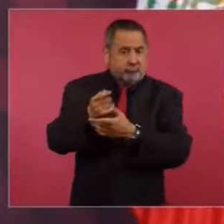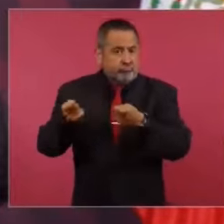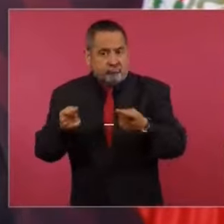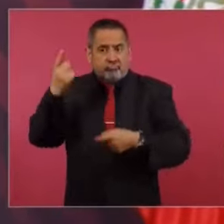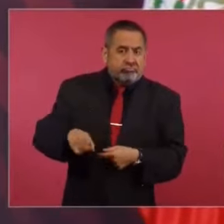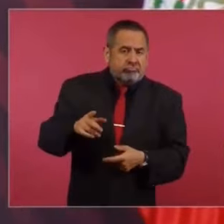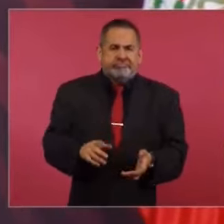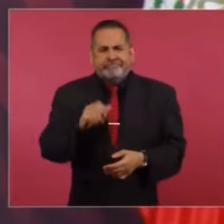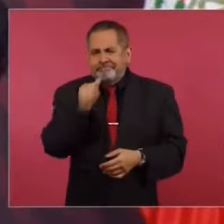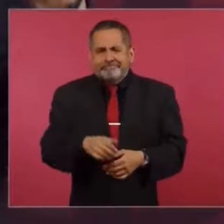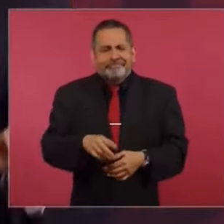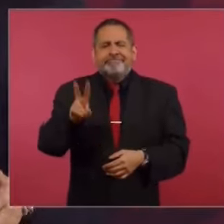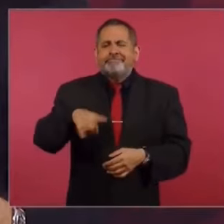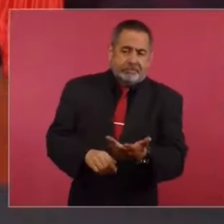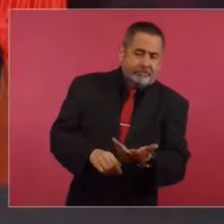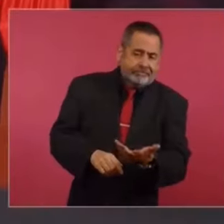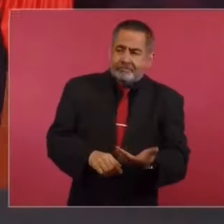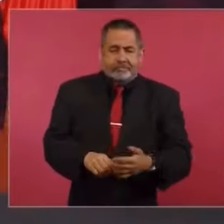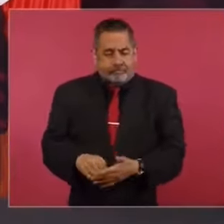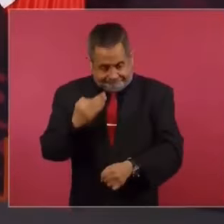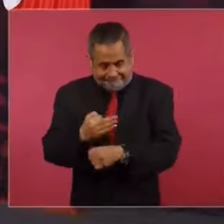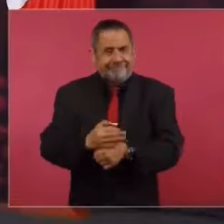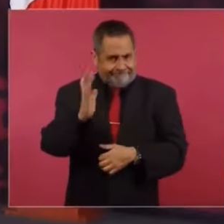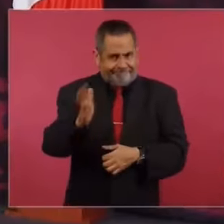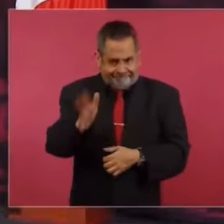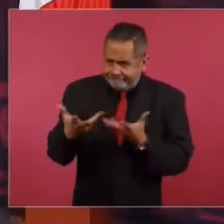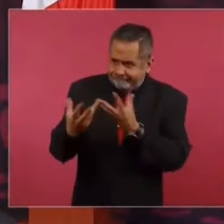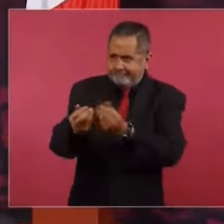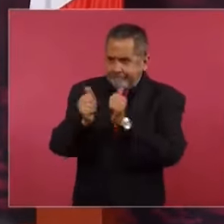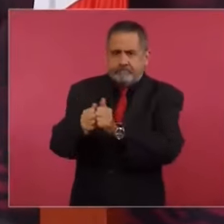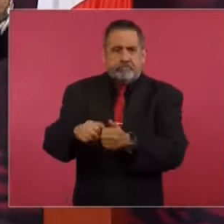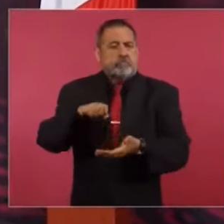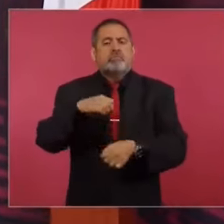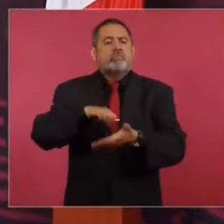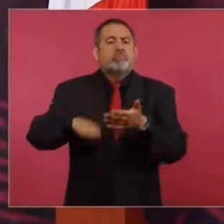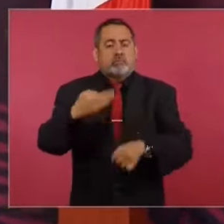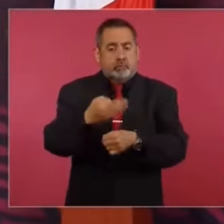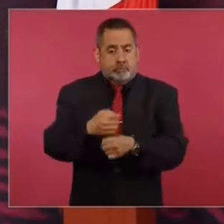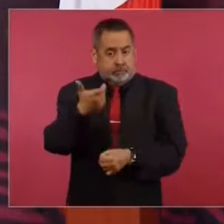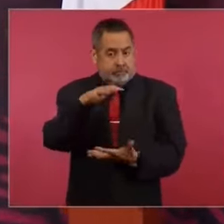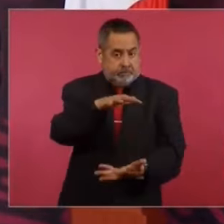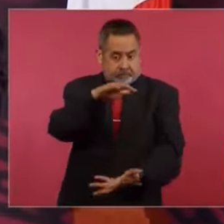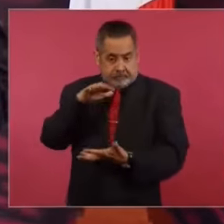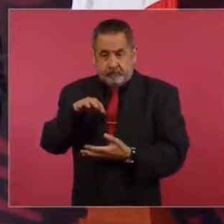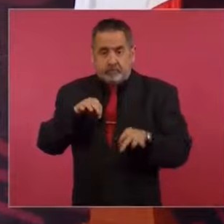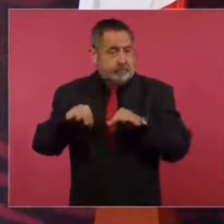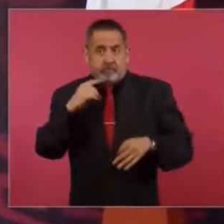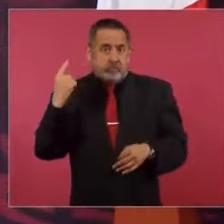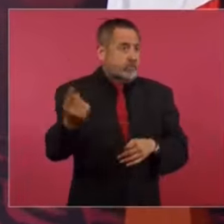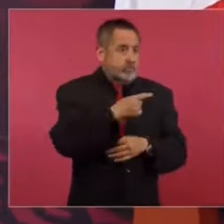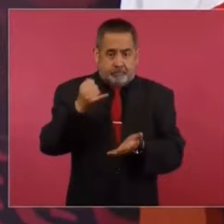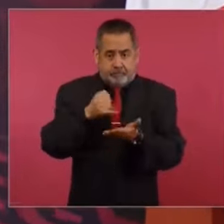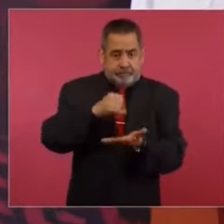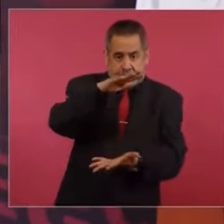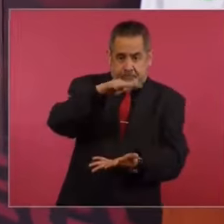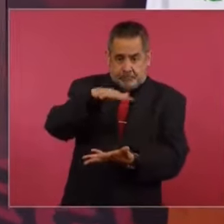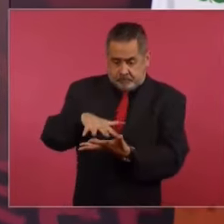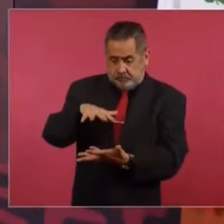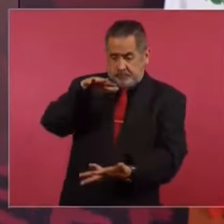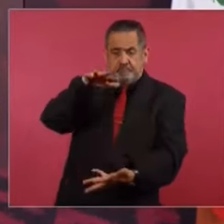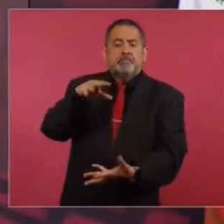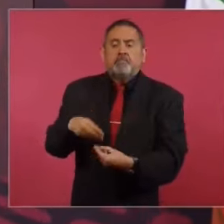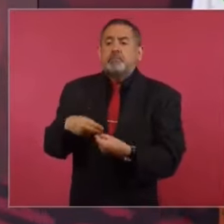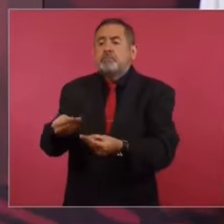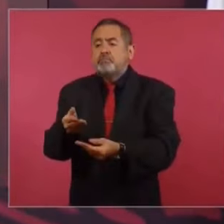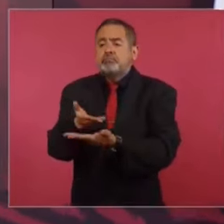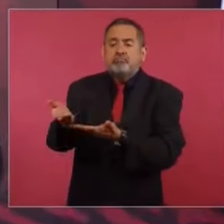democracia era una fachada. Lo que se está haciendo, que las riquezas, que son el fruto del trabajo, de los mexicanos,